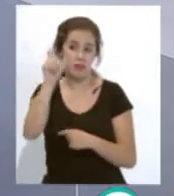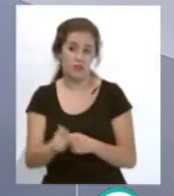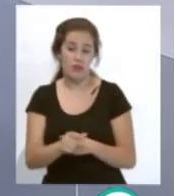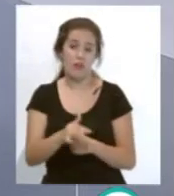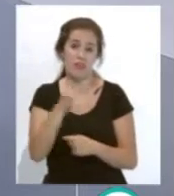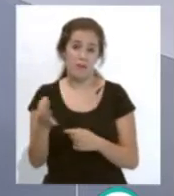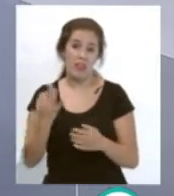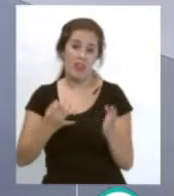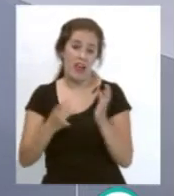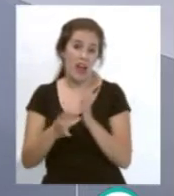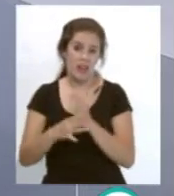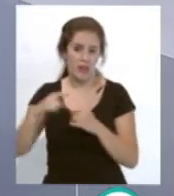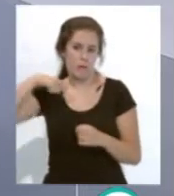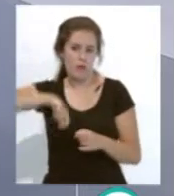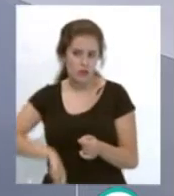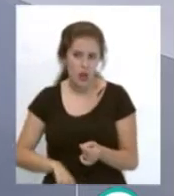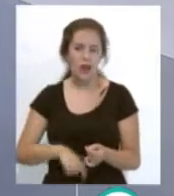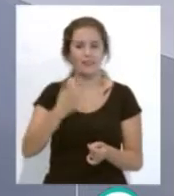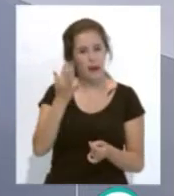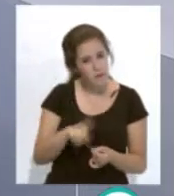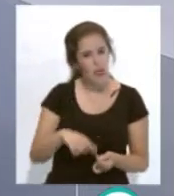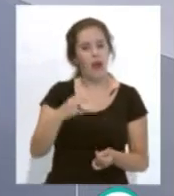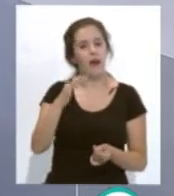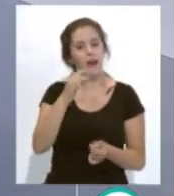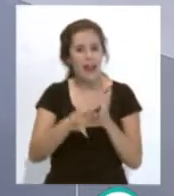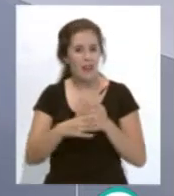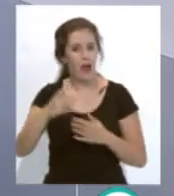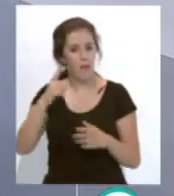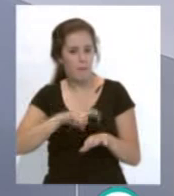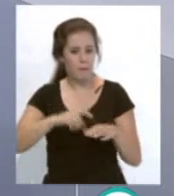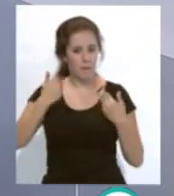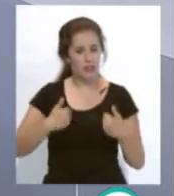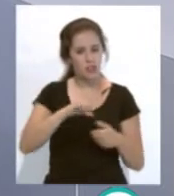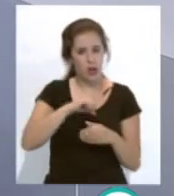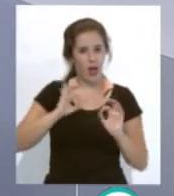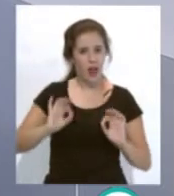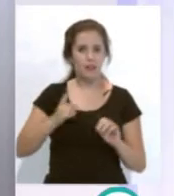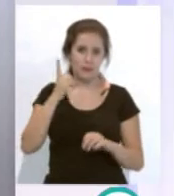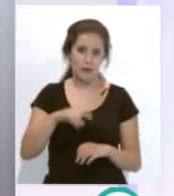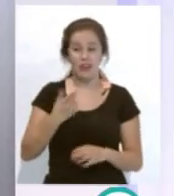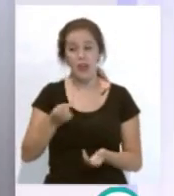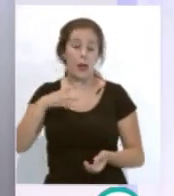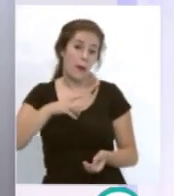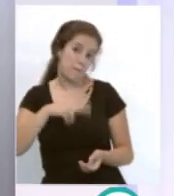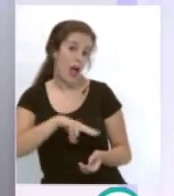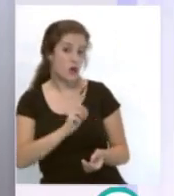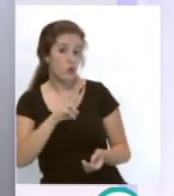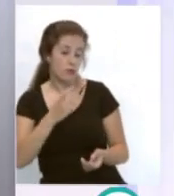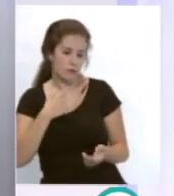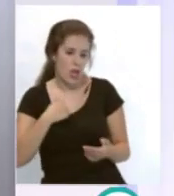de la calidad profesional tiene la calidad personal que es la que perdurará. Es que Manu es uno de los nuestros. Yo solo decía